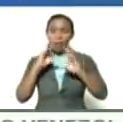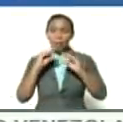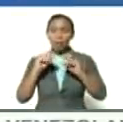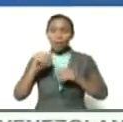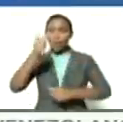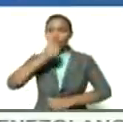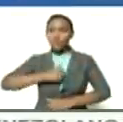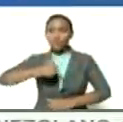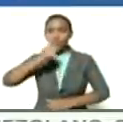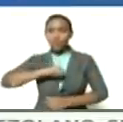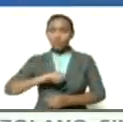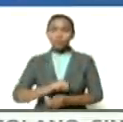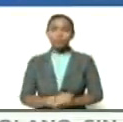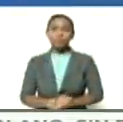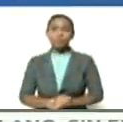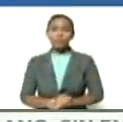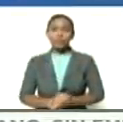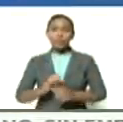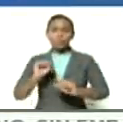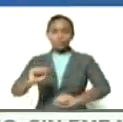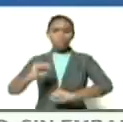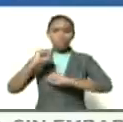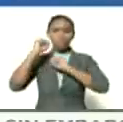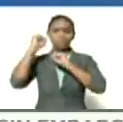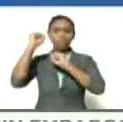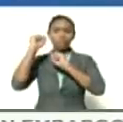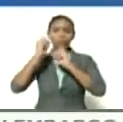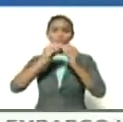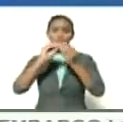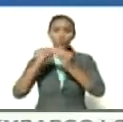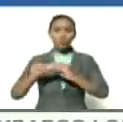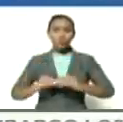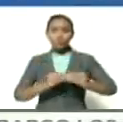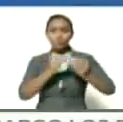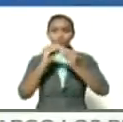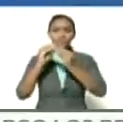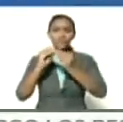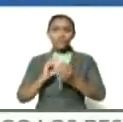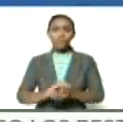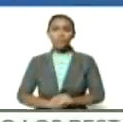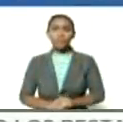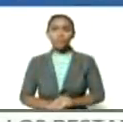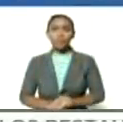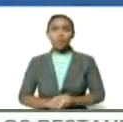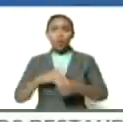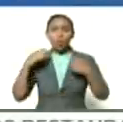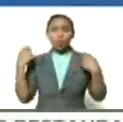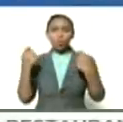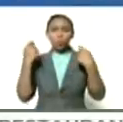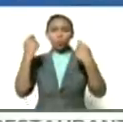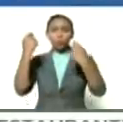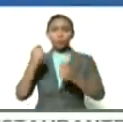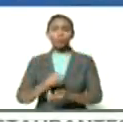resistencia heroica creadora innovadora